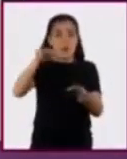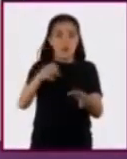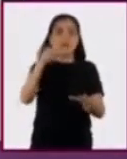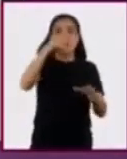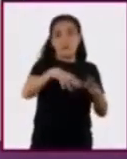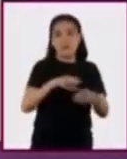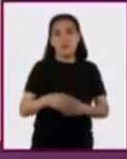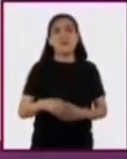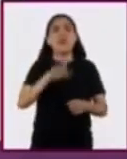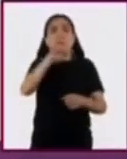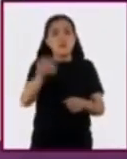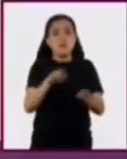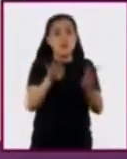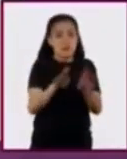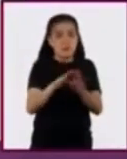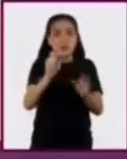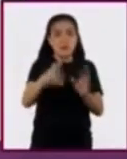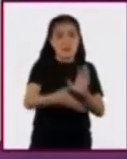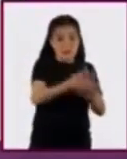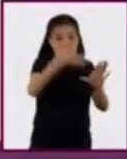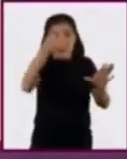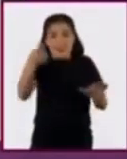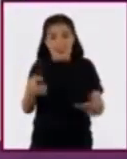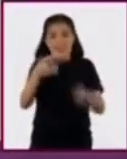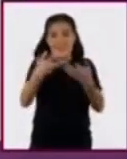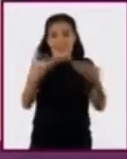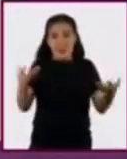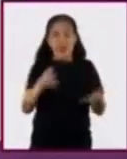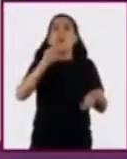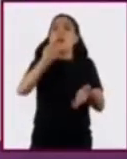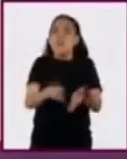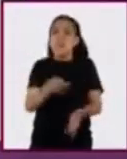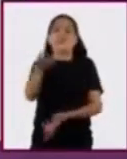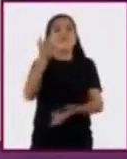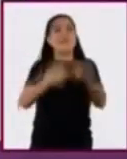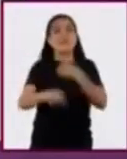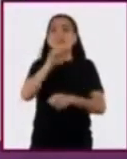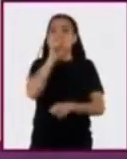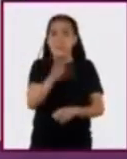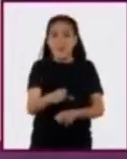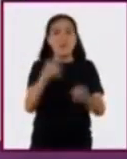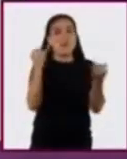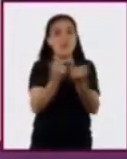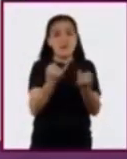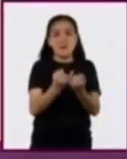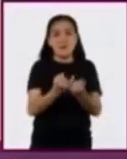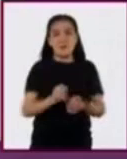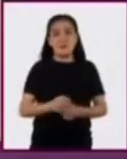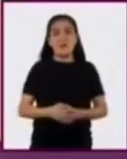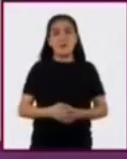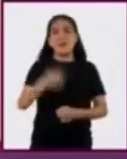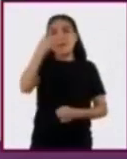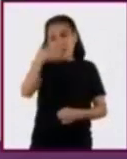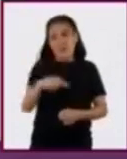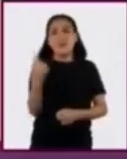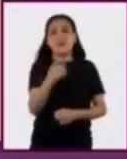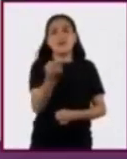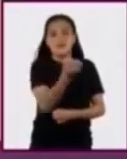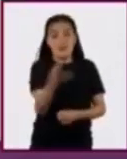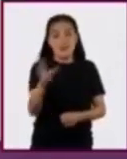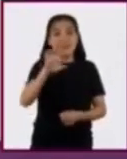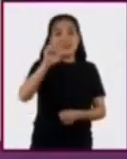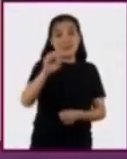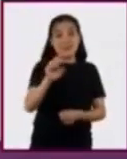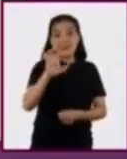Después se retira esta tierra y se repite el proceso con el fin de tener 60